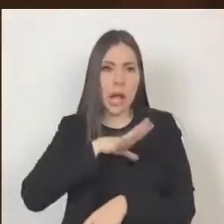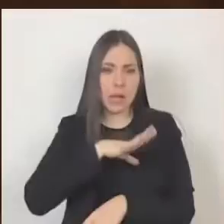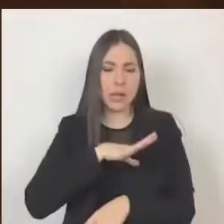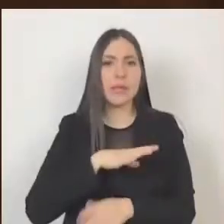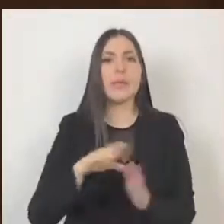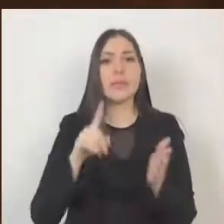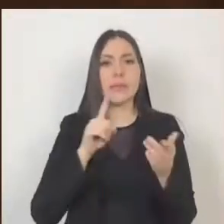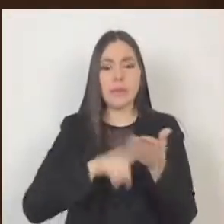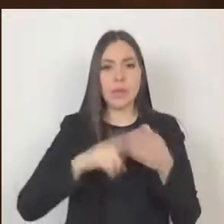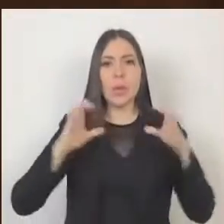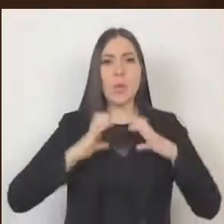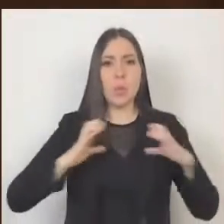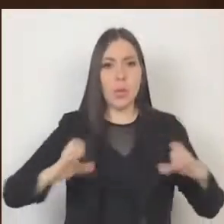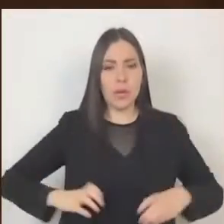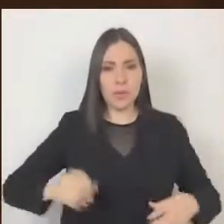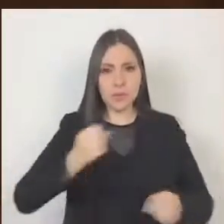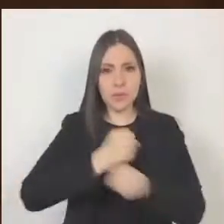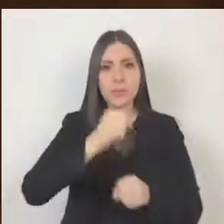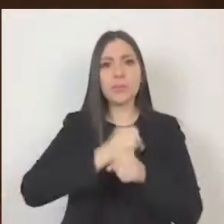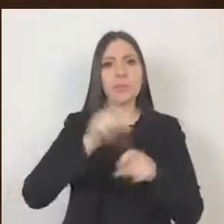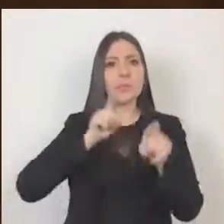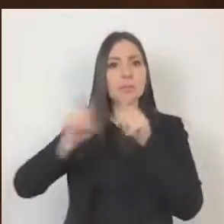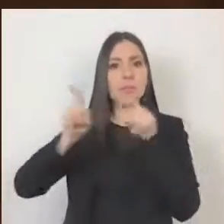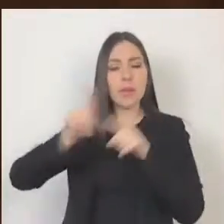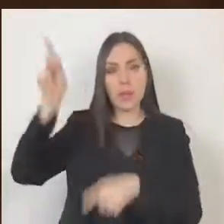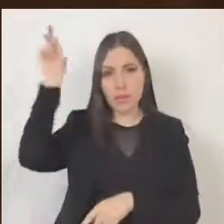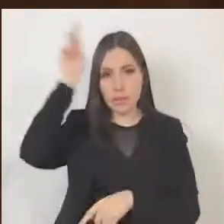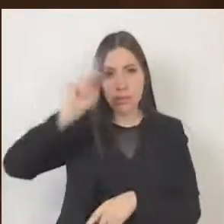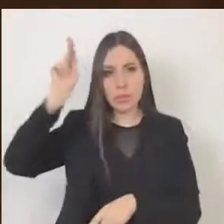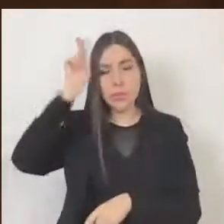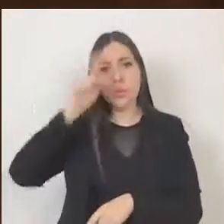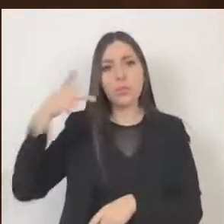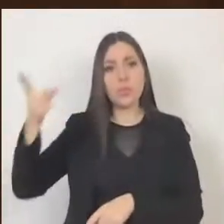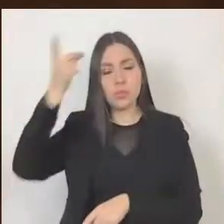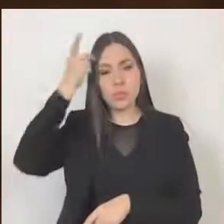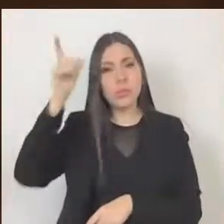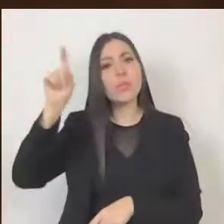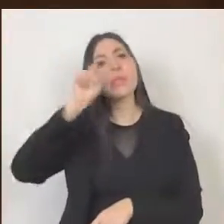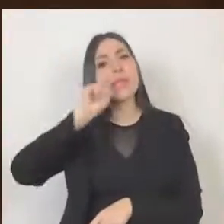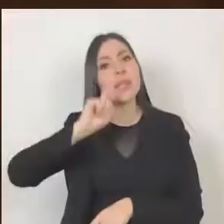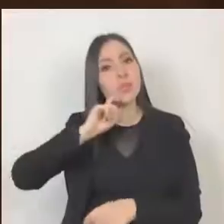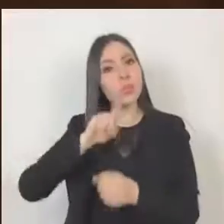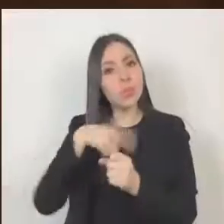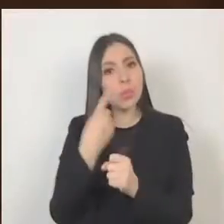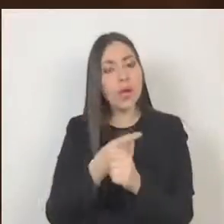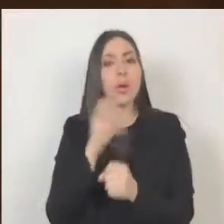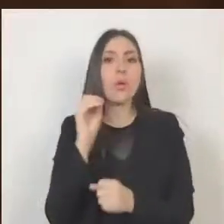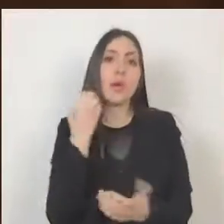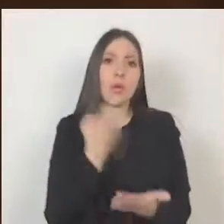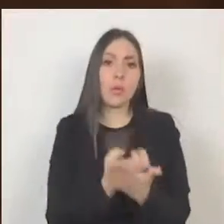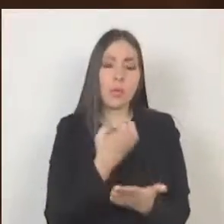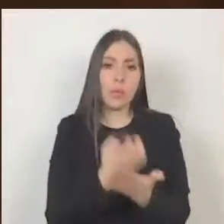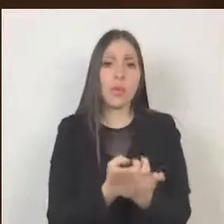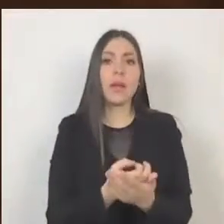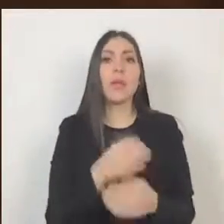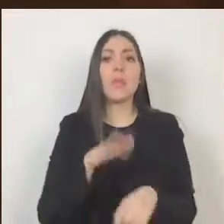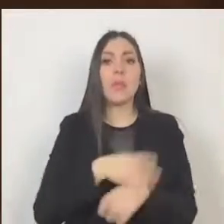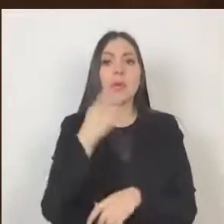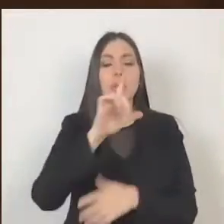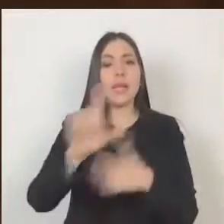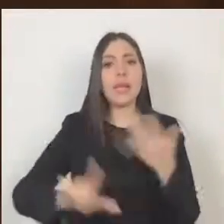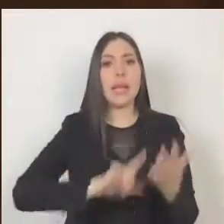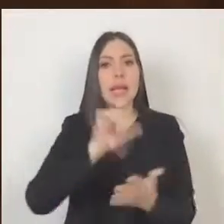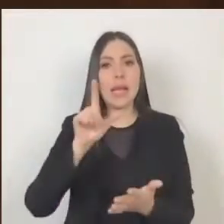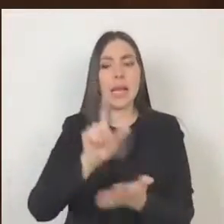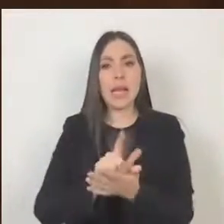física, psicológica, patrimonial, sexual y económica. Asimismo, la Ley para la Prevención